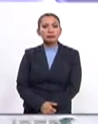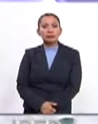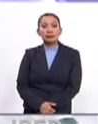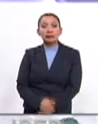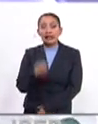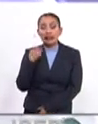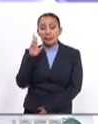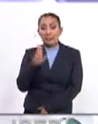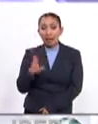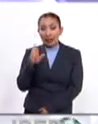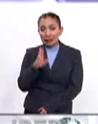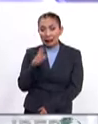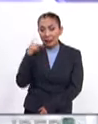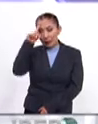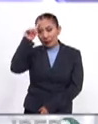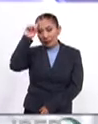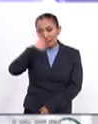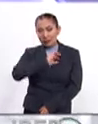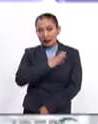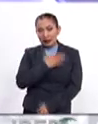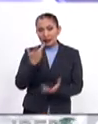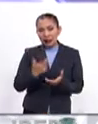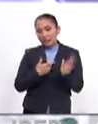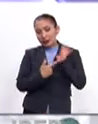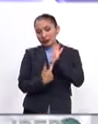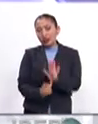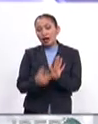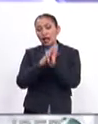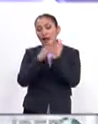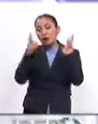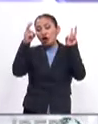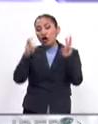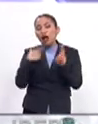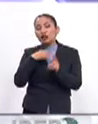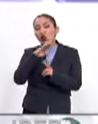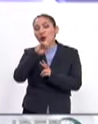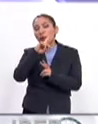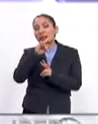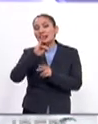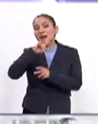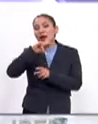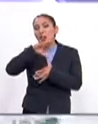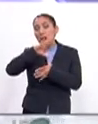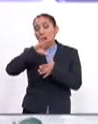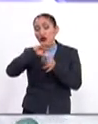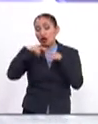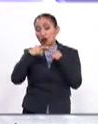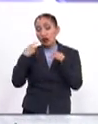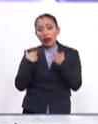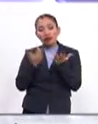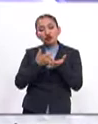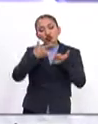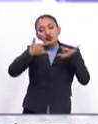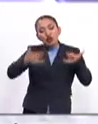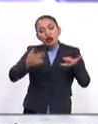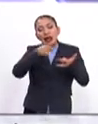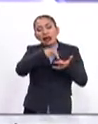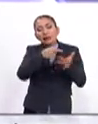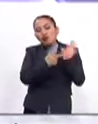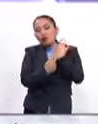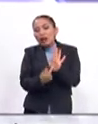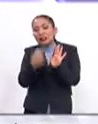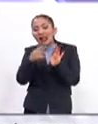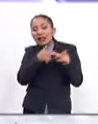Y este martes, en Madrid, España, se realizó la presentación del libro Las Cumbres Iberoamericanas, una contribución a su historia, el cual